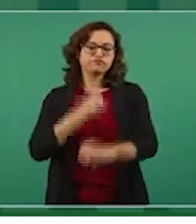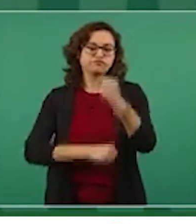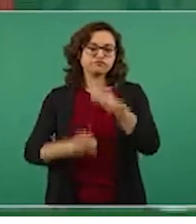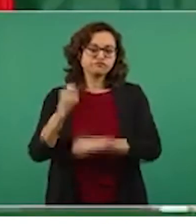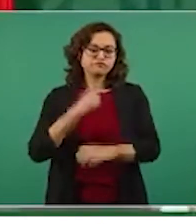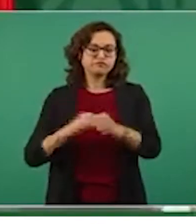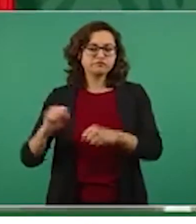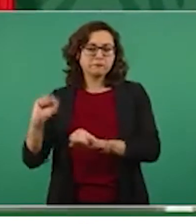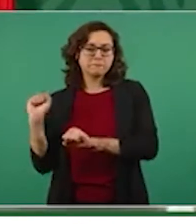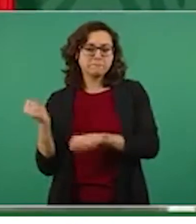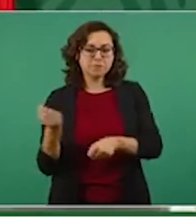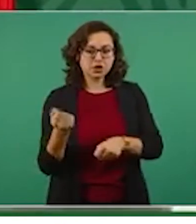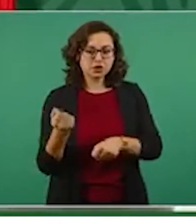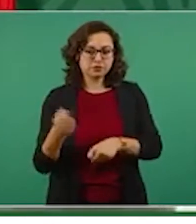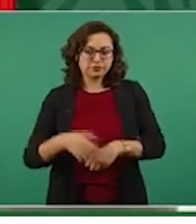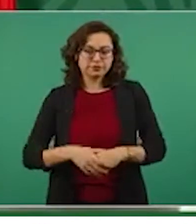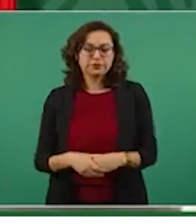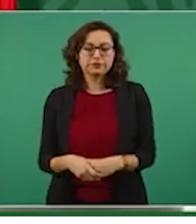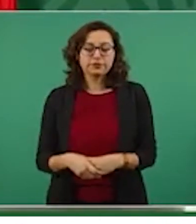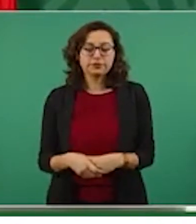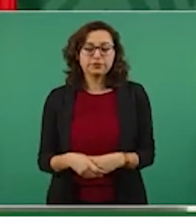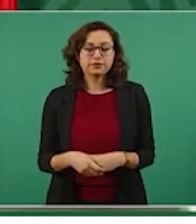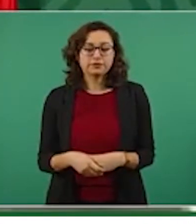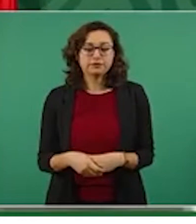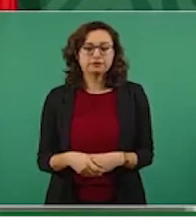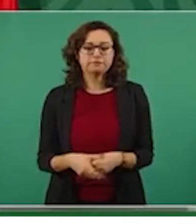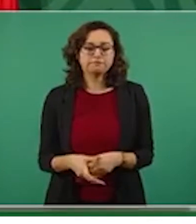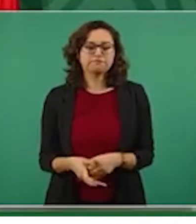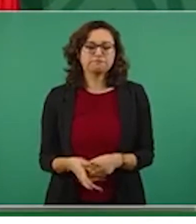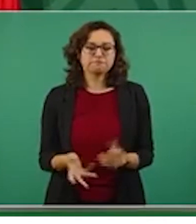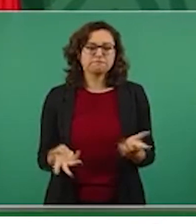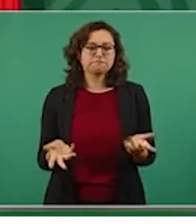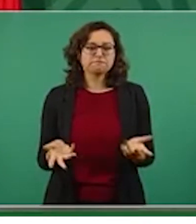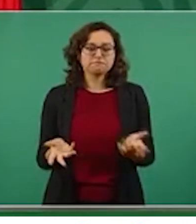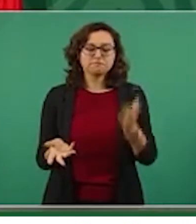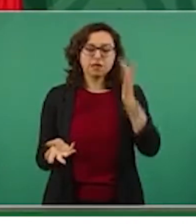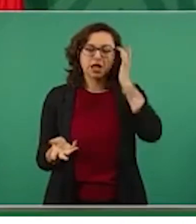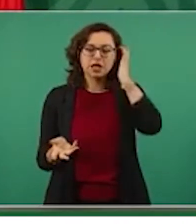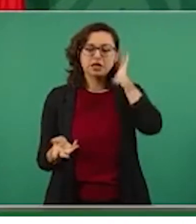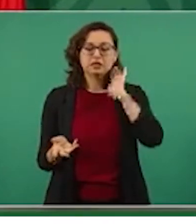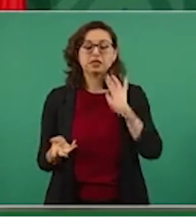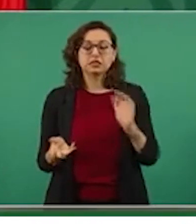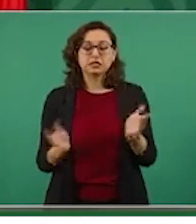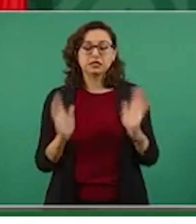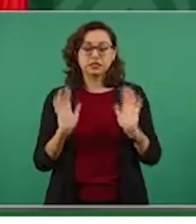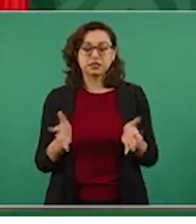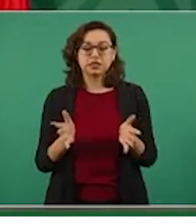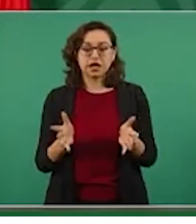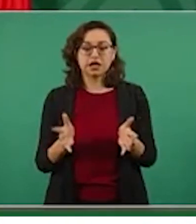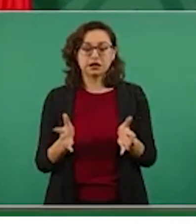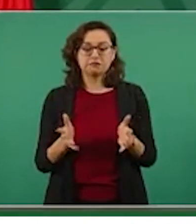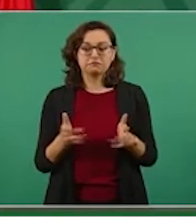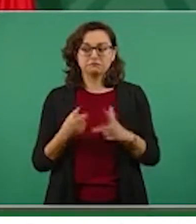que ya han empezado a